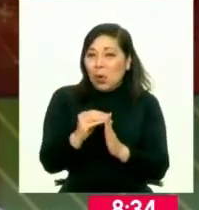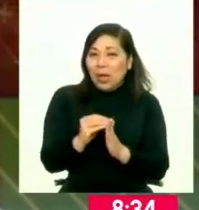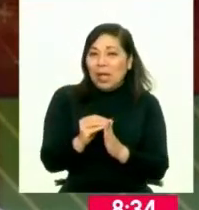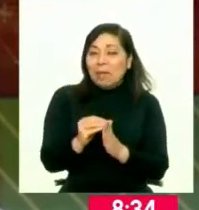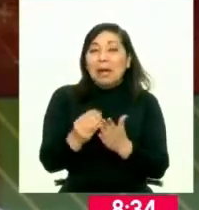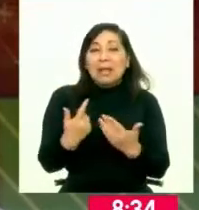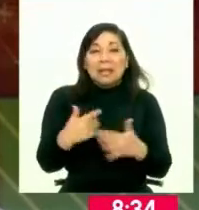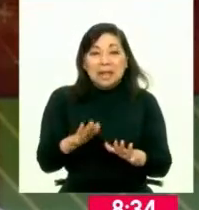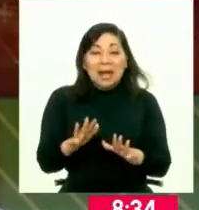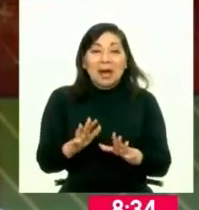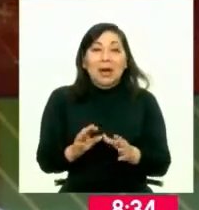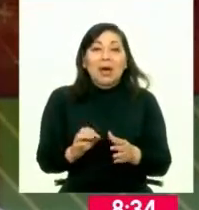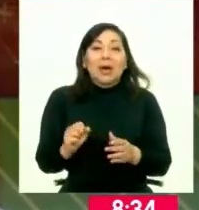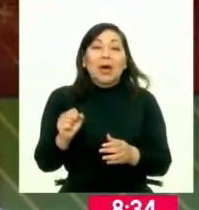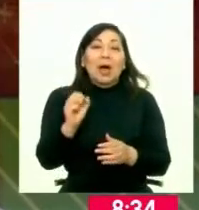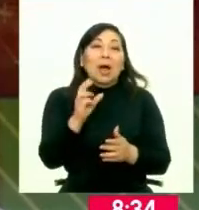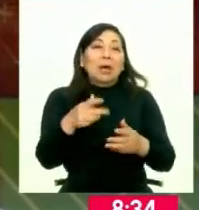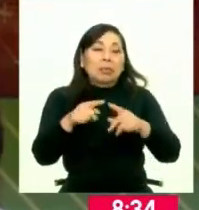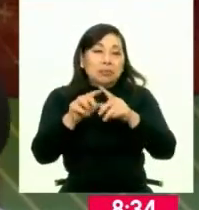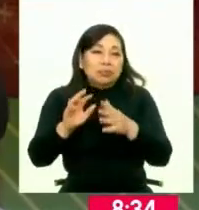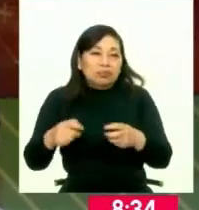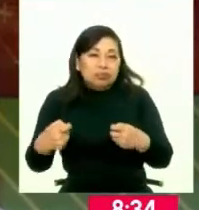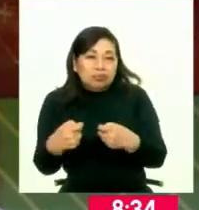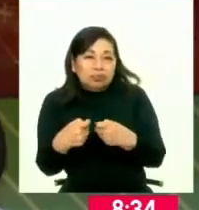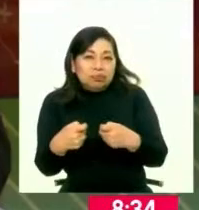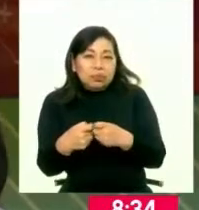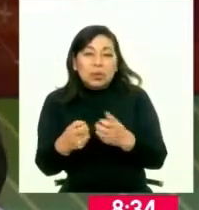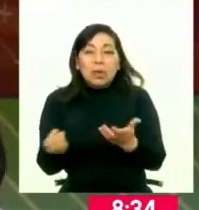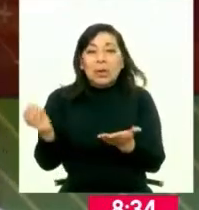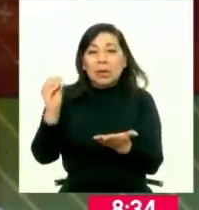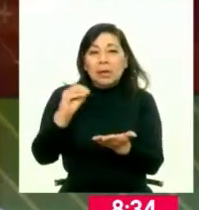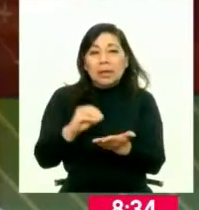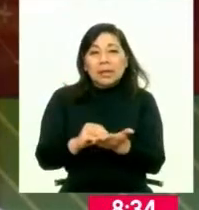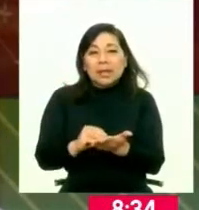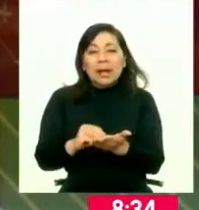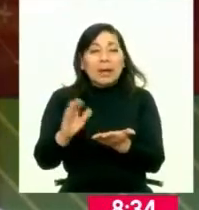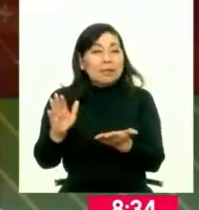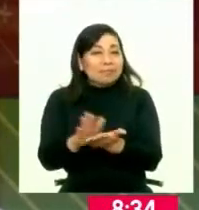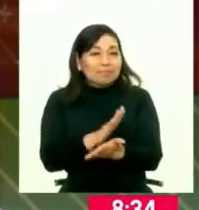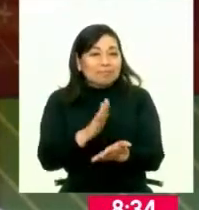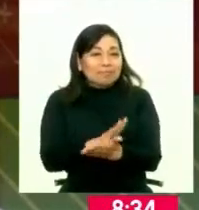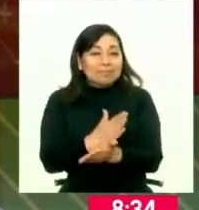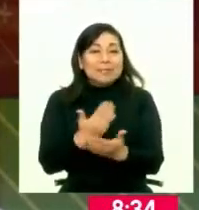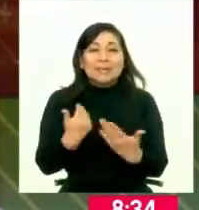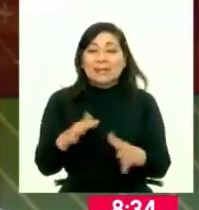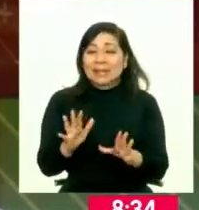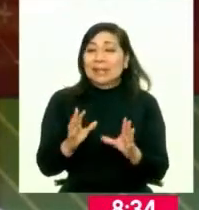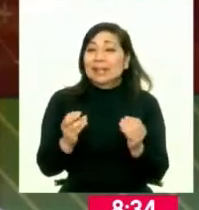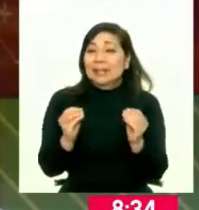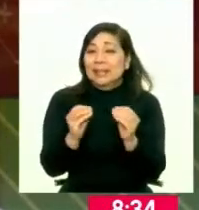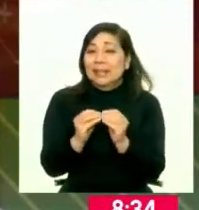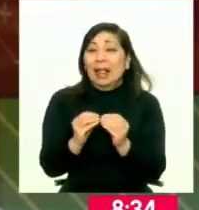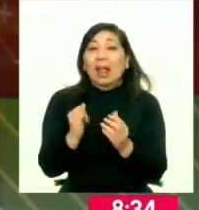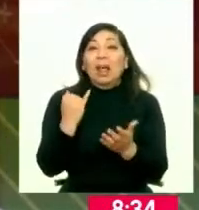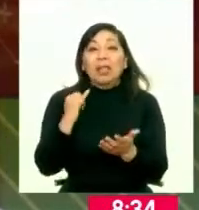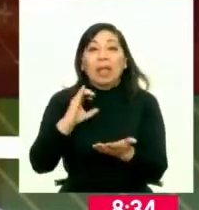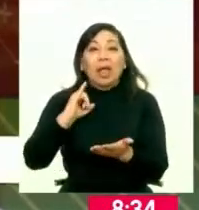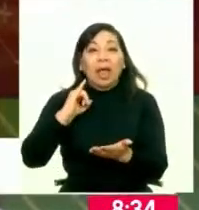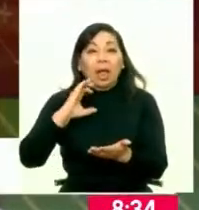impresoras. Hemos elaborado el software también que conecta nuestra base de datos con estas impresoras. Y ha funcionado bastante bien en ICA.